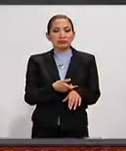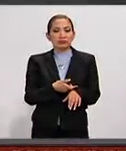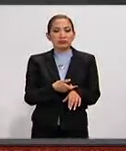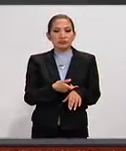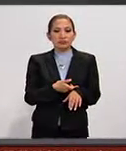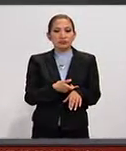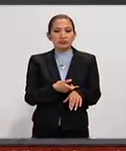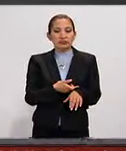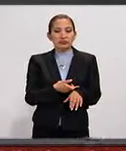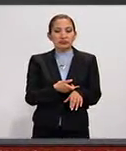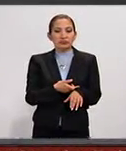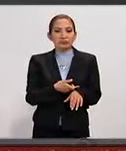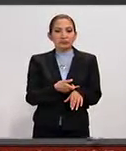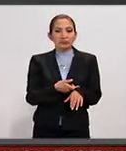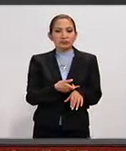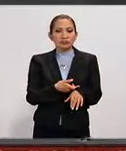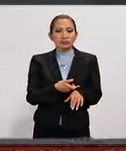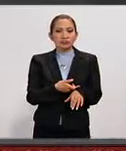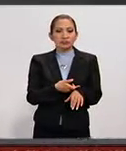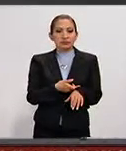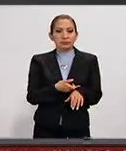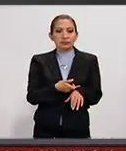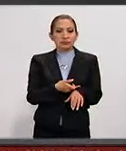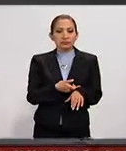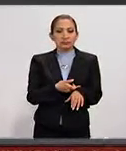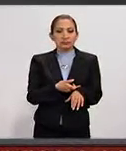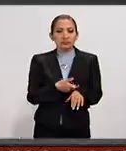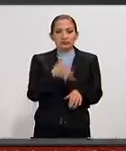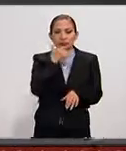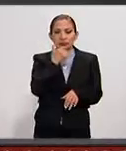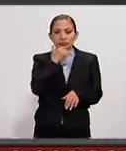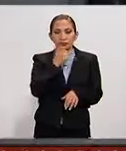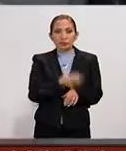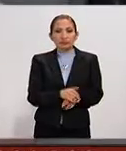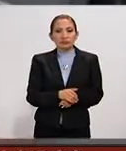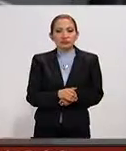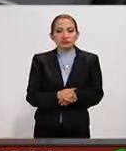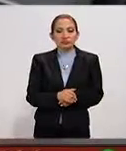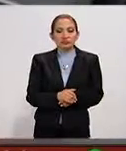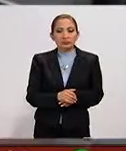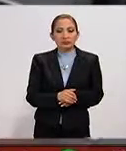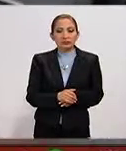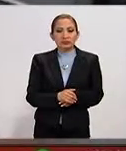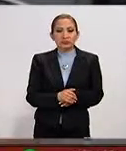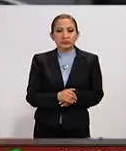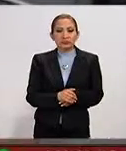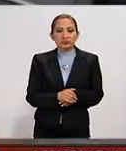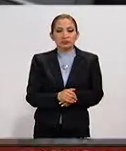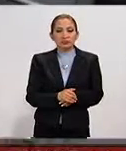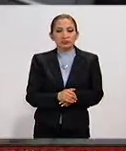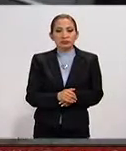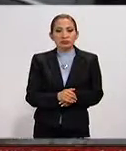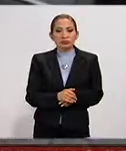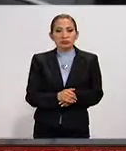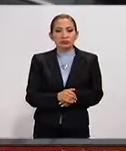¿Sí? Sí, discúlpeme. Sí, le estaba diciendo. Bueno,